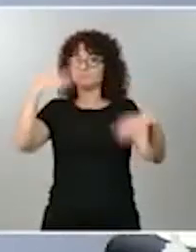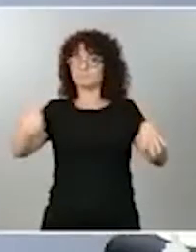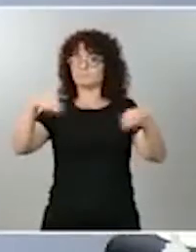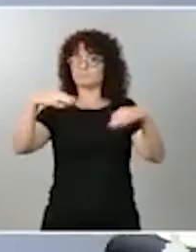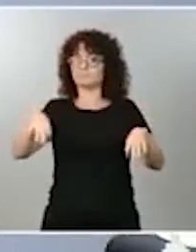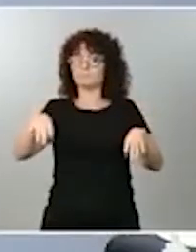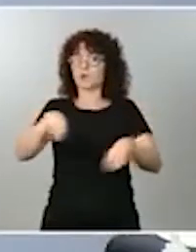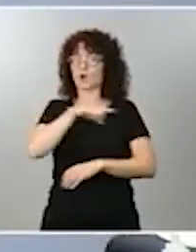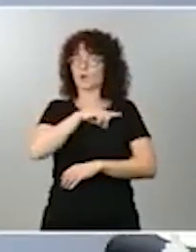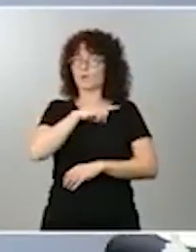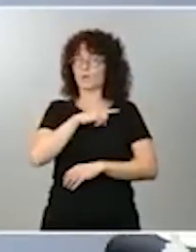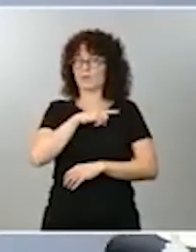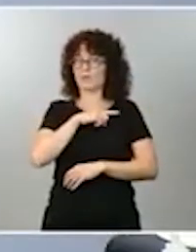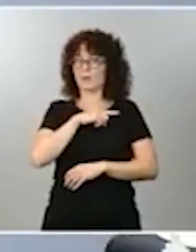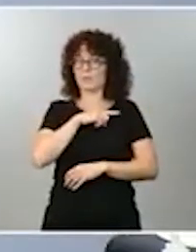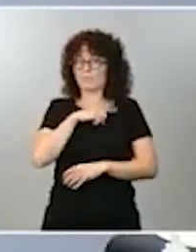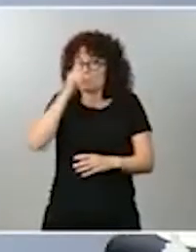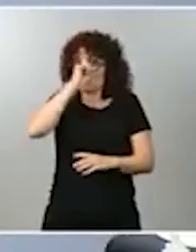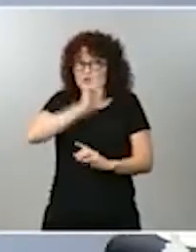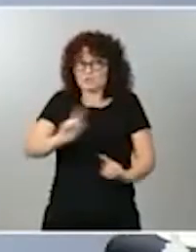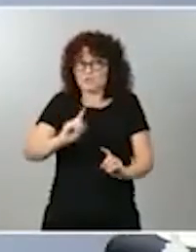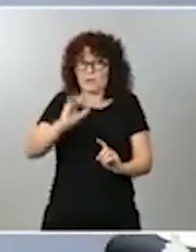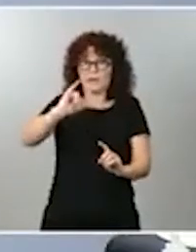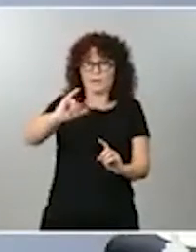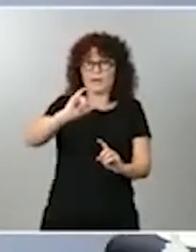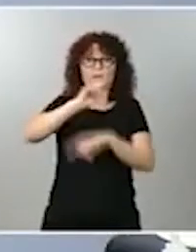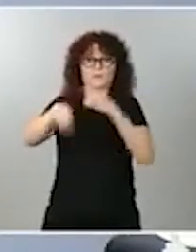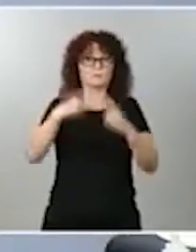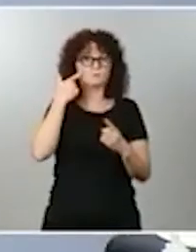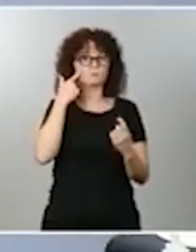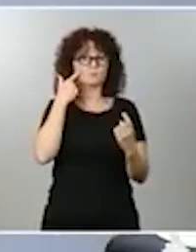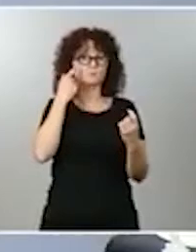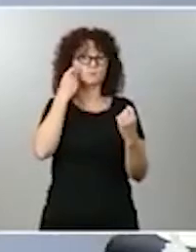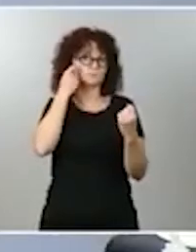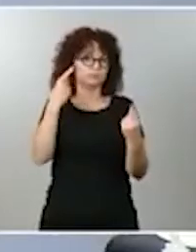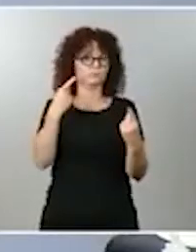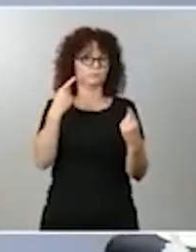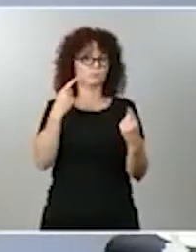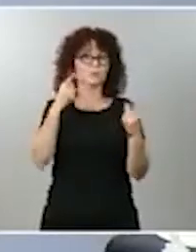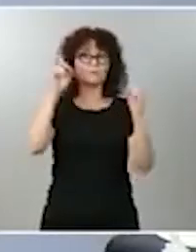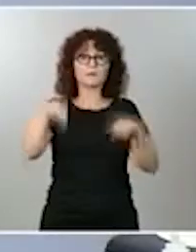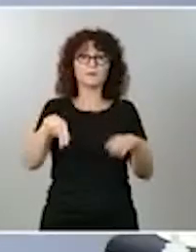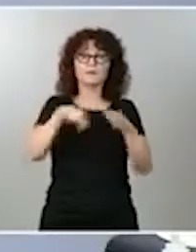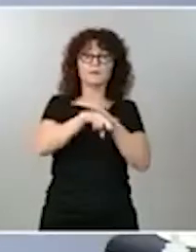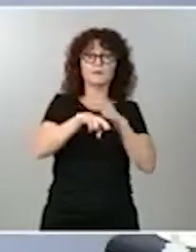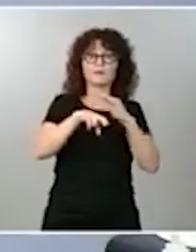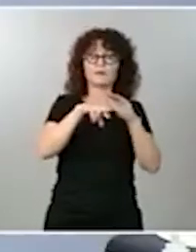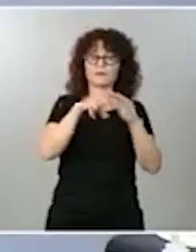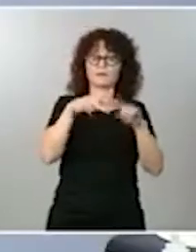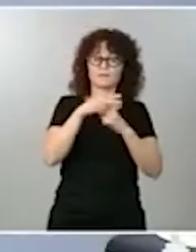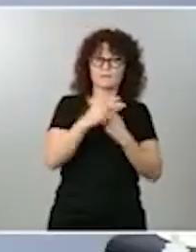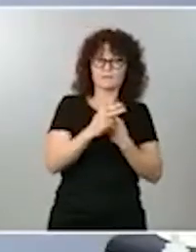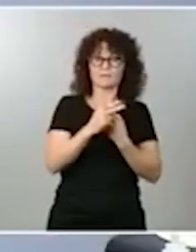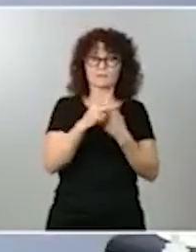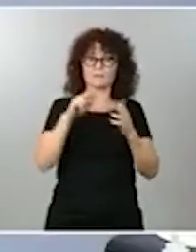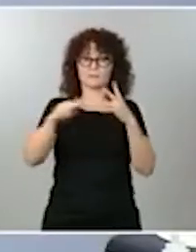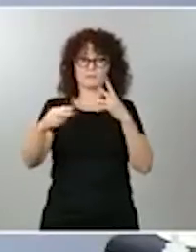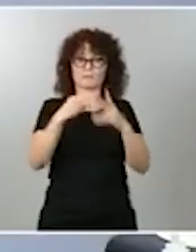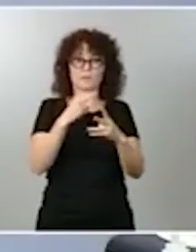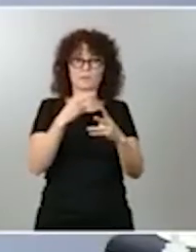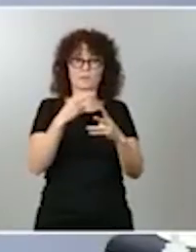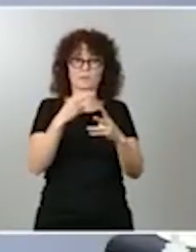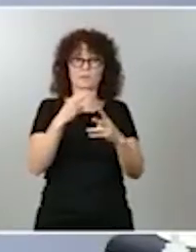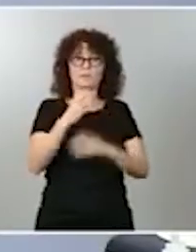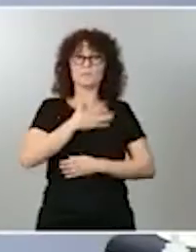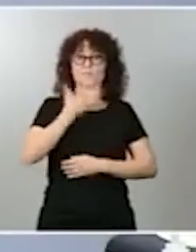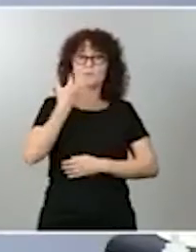que existen. Y, a la vez que ponemos herramientas de transparencia salarial y retributiva para garantizar que afloran, que ponemos luz y